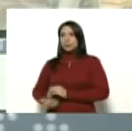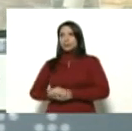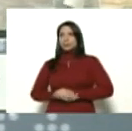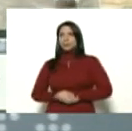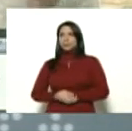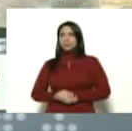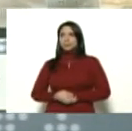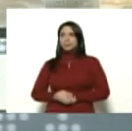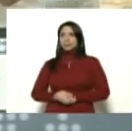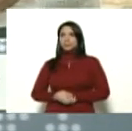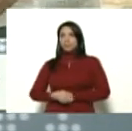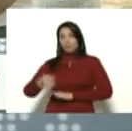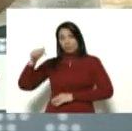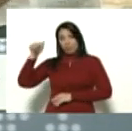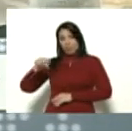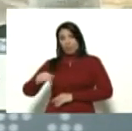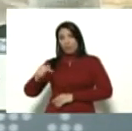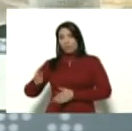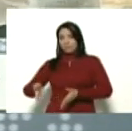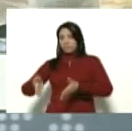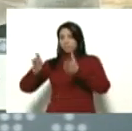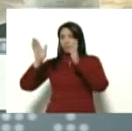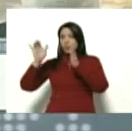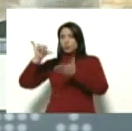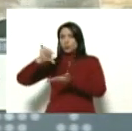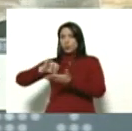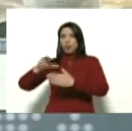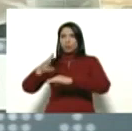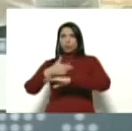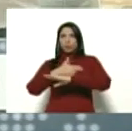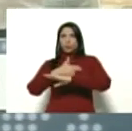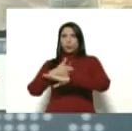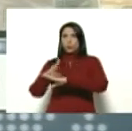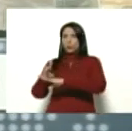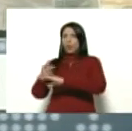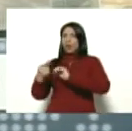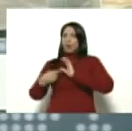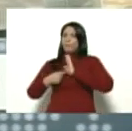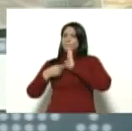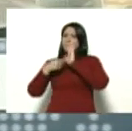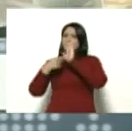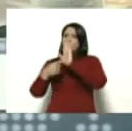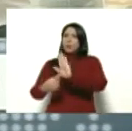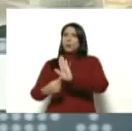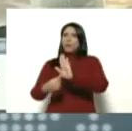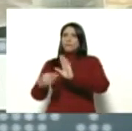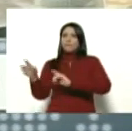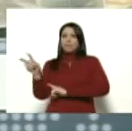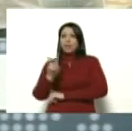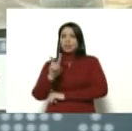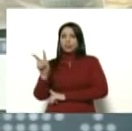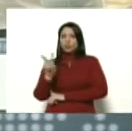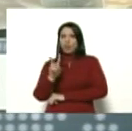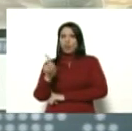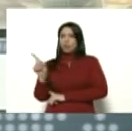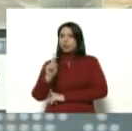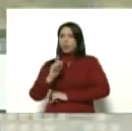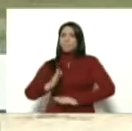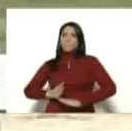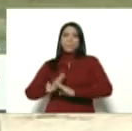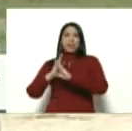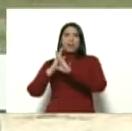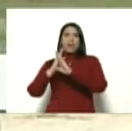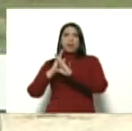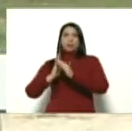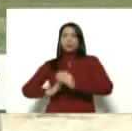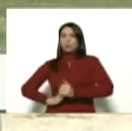desde acá, desde el urbanismo Ciudad Tiuna. Un ejemplo de que Venezuela no se detiene y con su